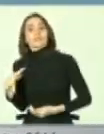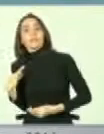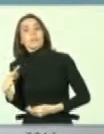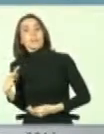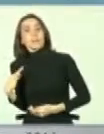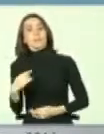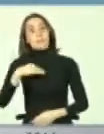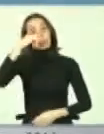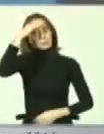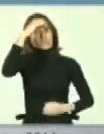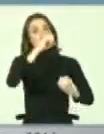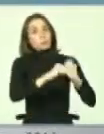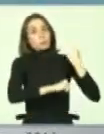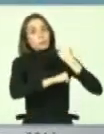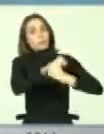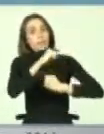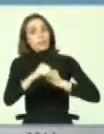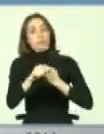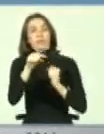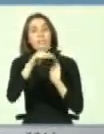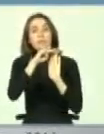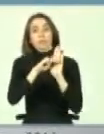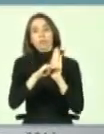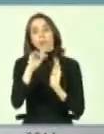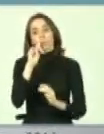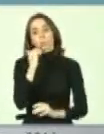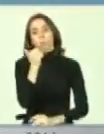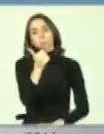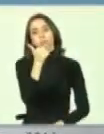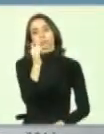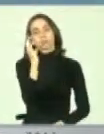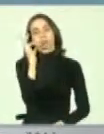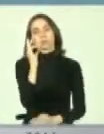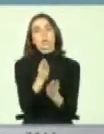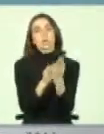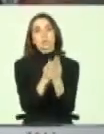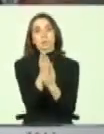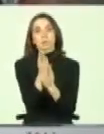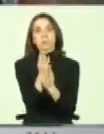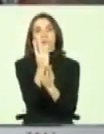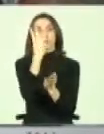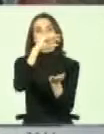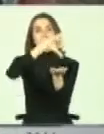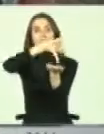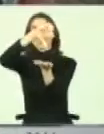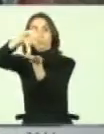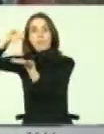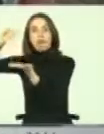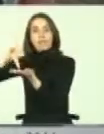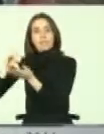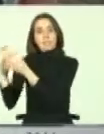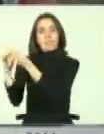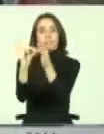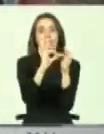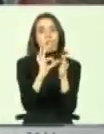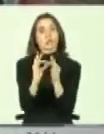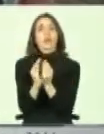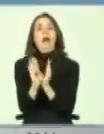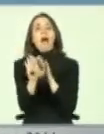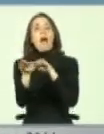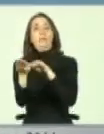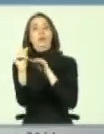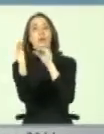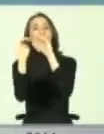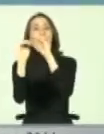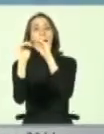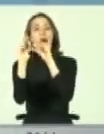después de todos estos años es que ha sido el programa más exitoso, partió con tres países, inicialmente apoyado por el